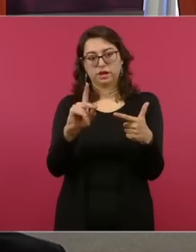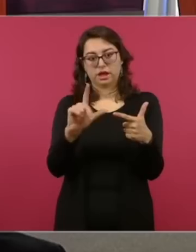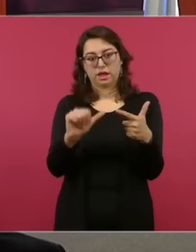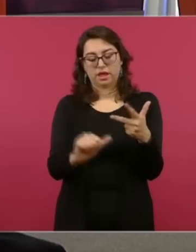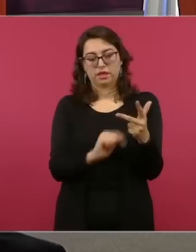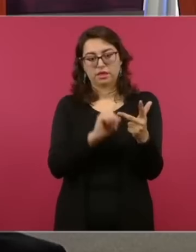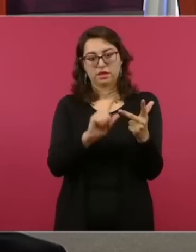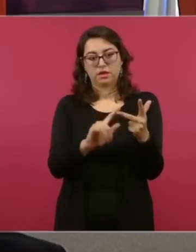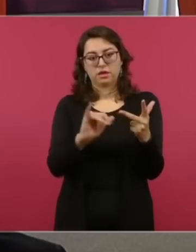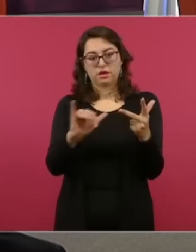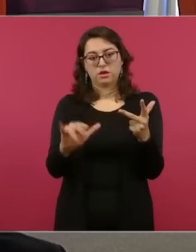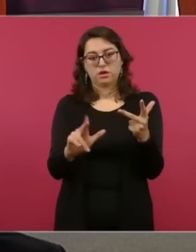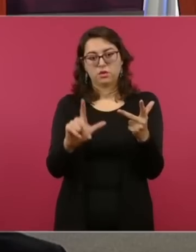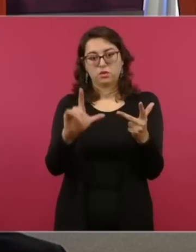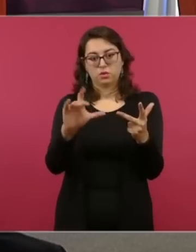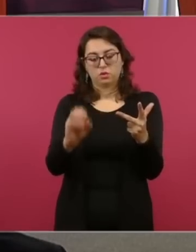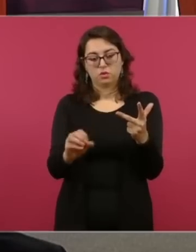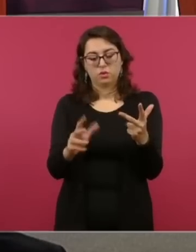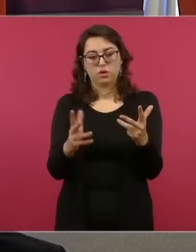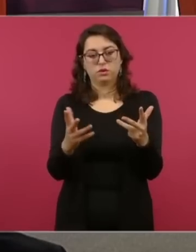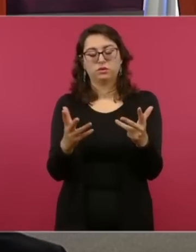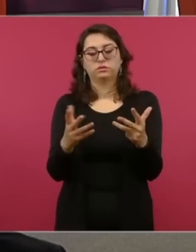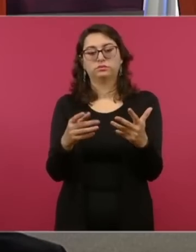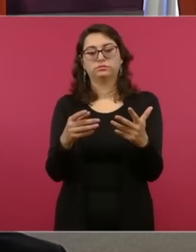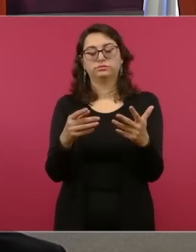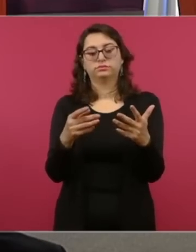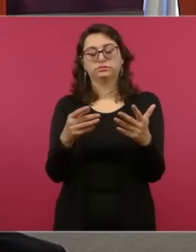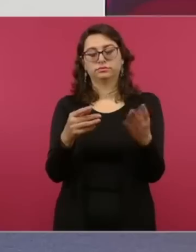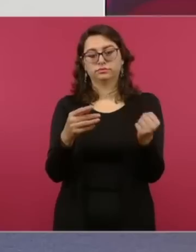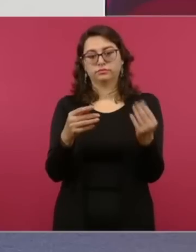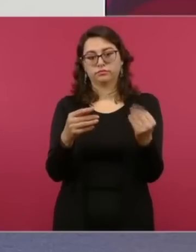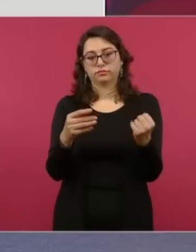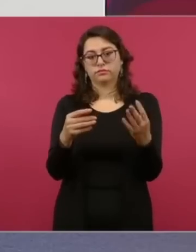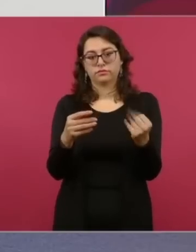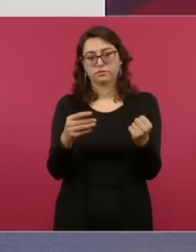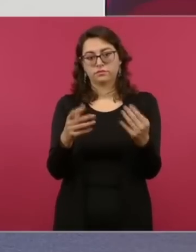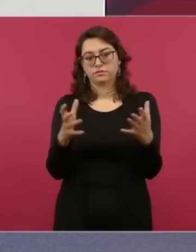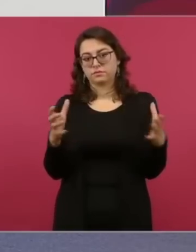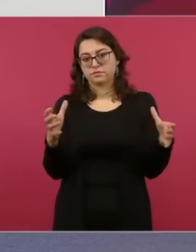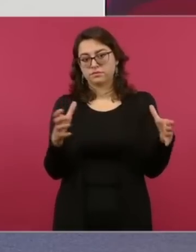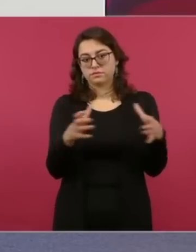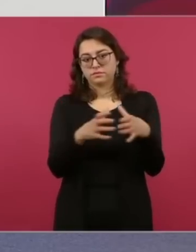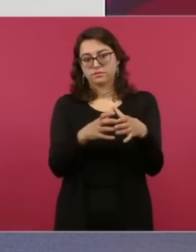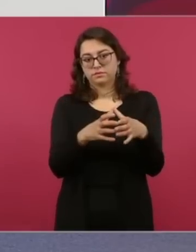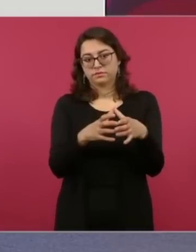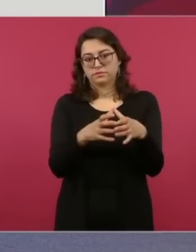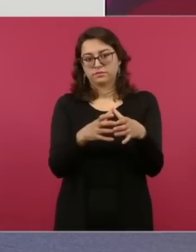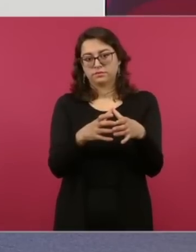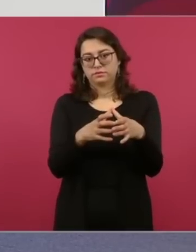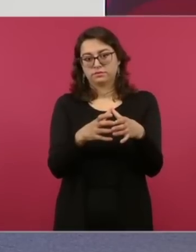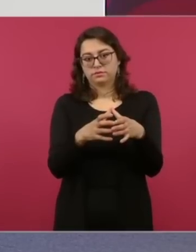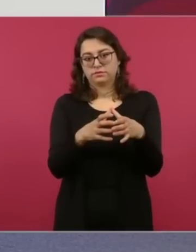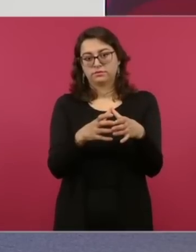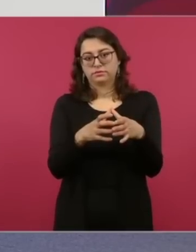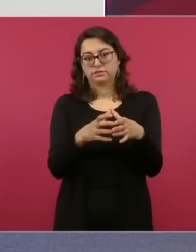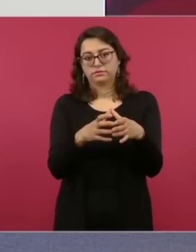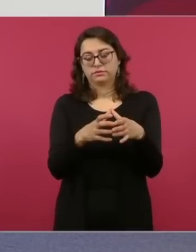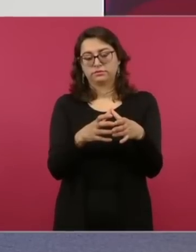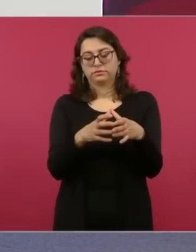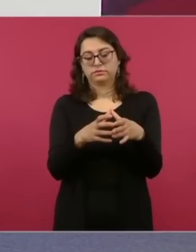Julio Torres